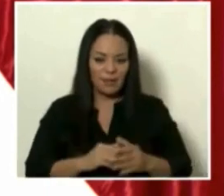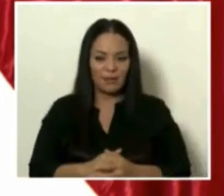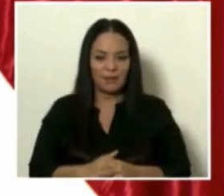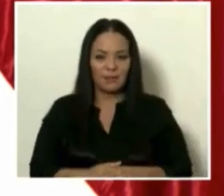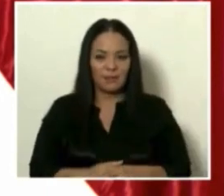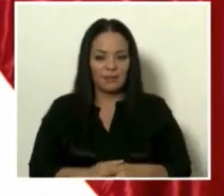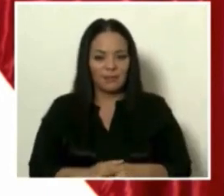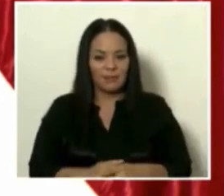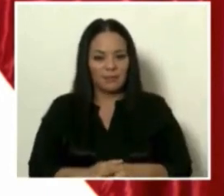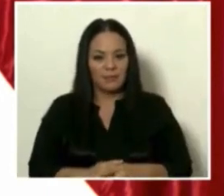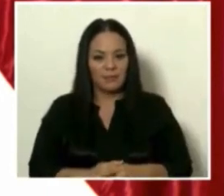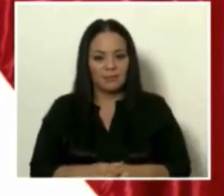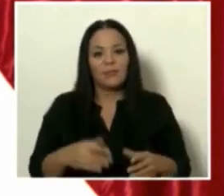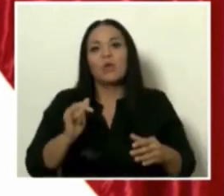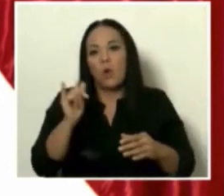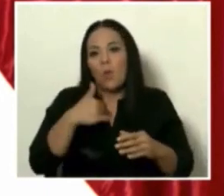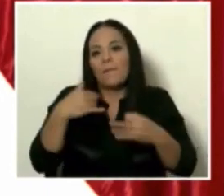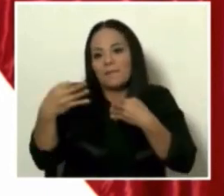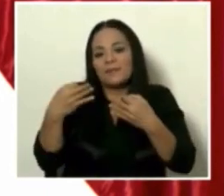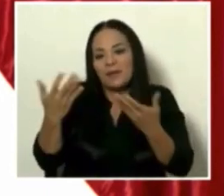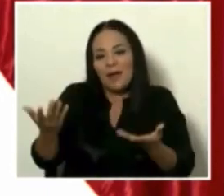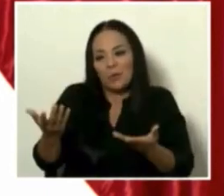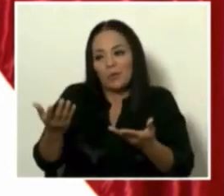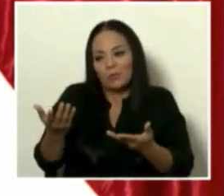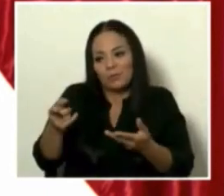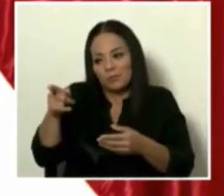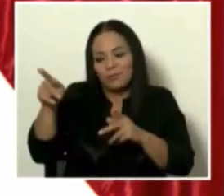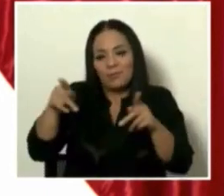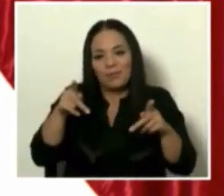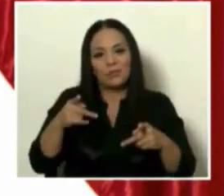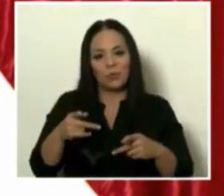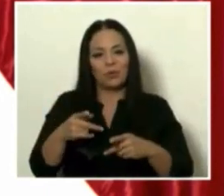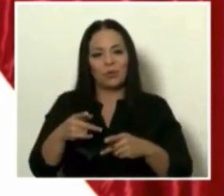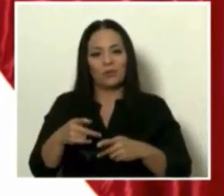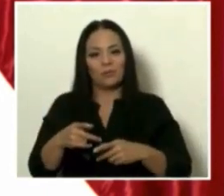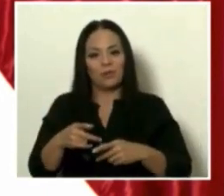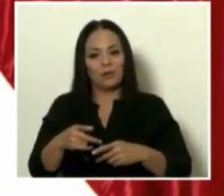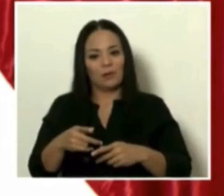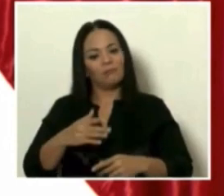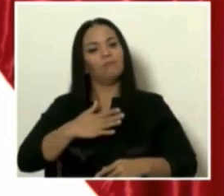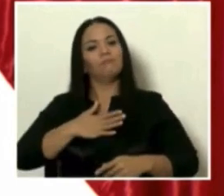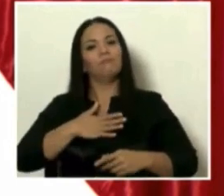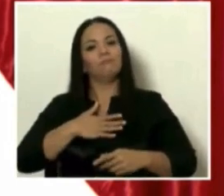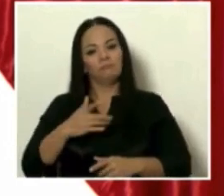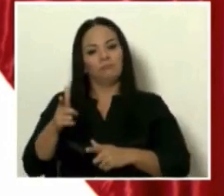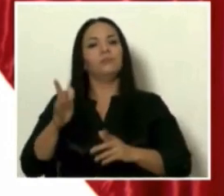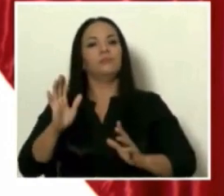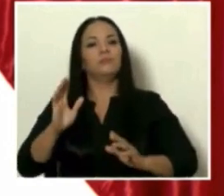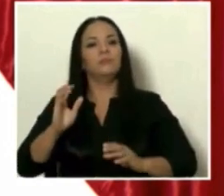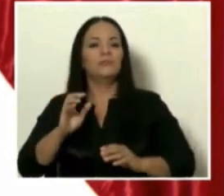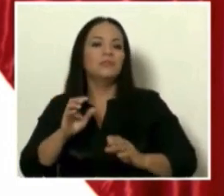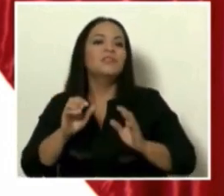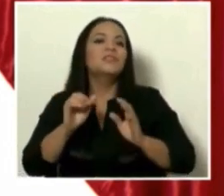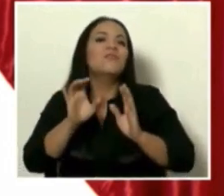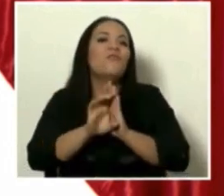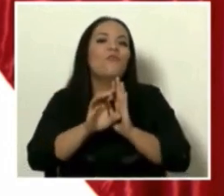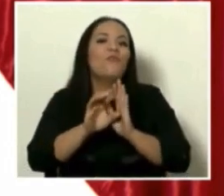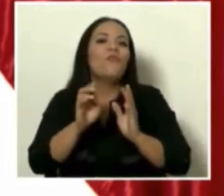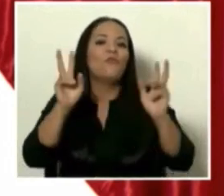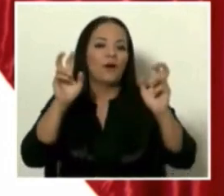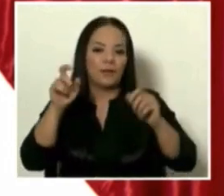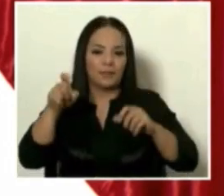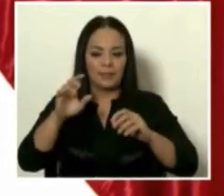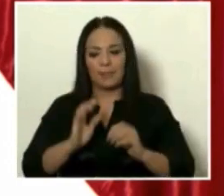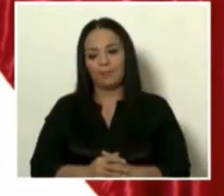Como me explicaron los muchachos esos que ponen las balas al pecho. Sí, hubiera necesidad. De don Guillermo